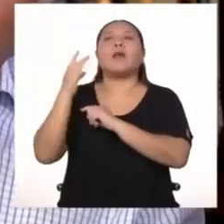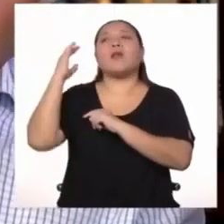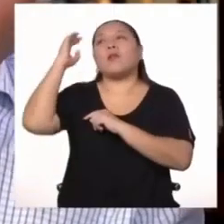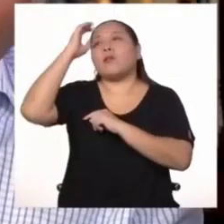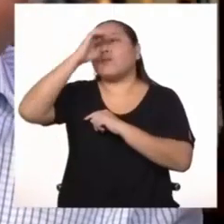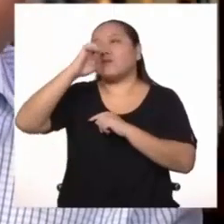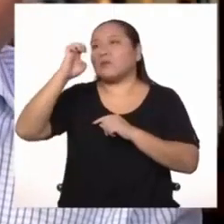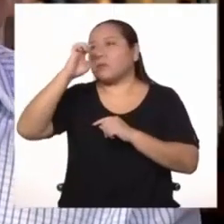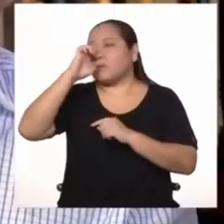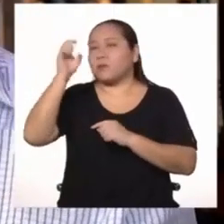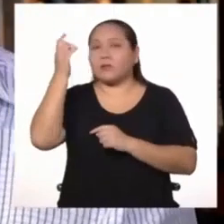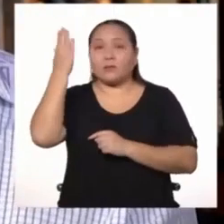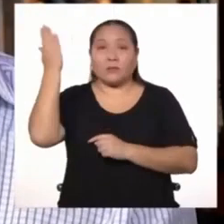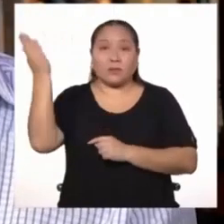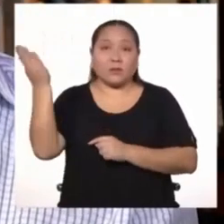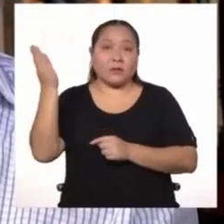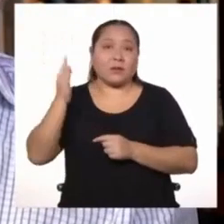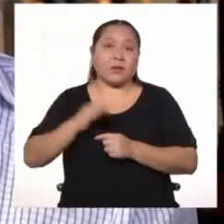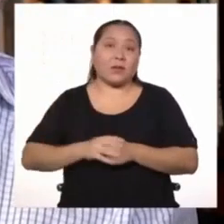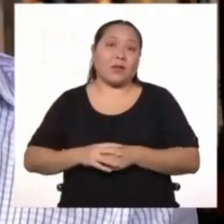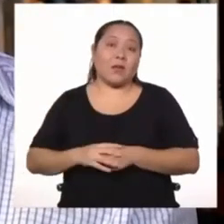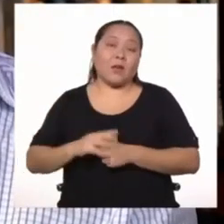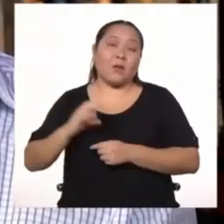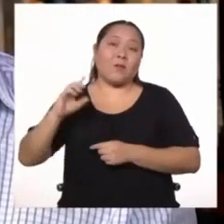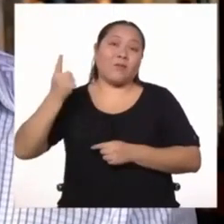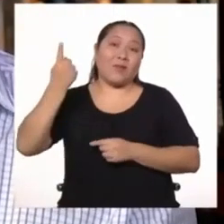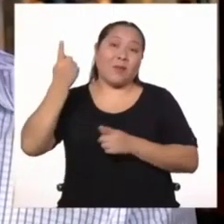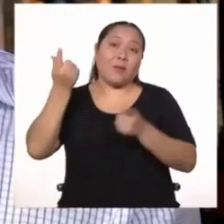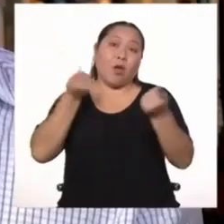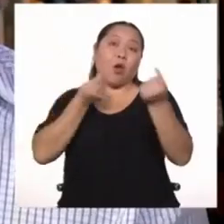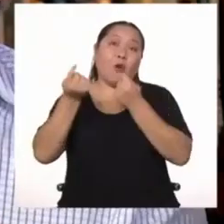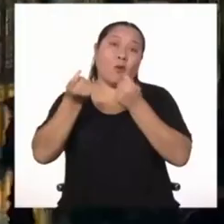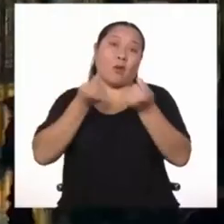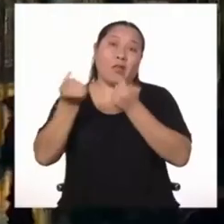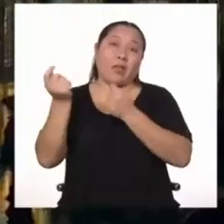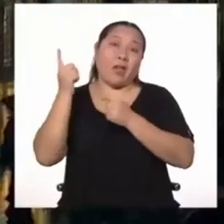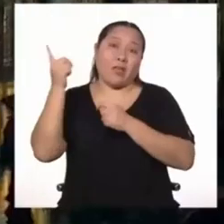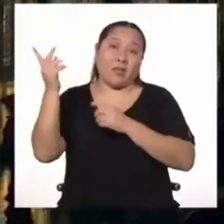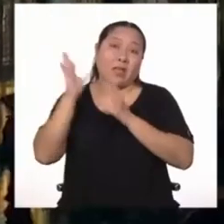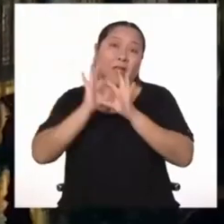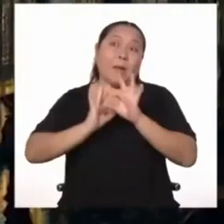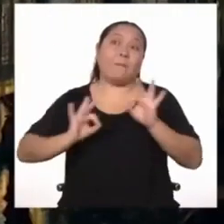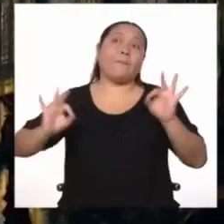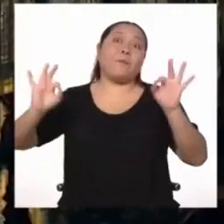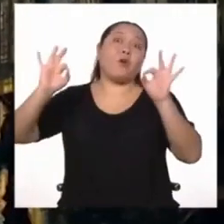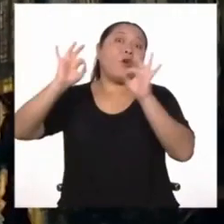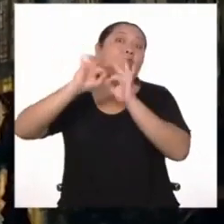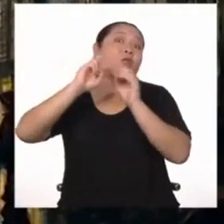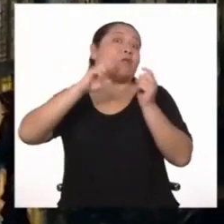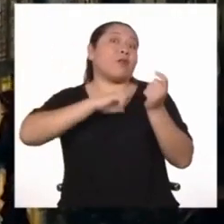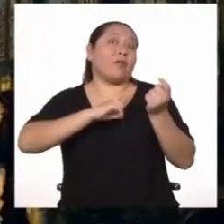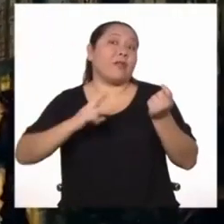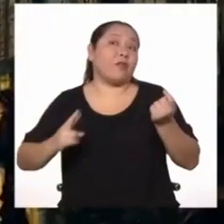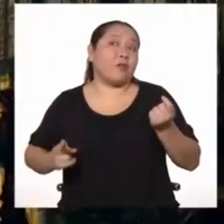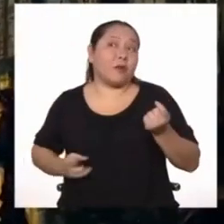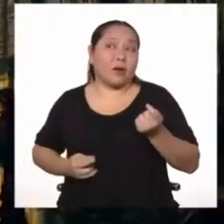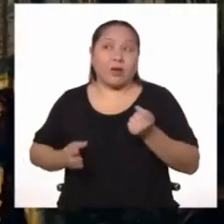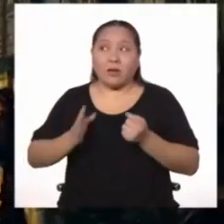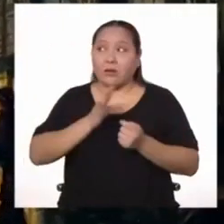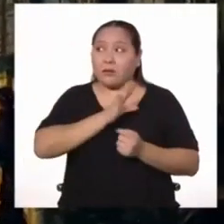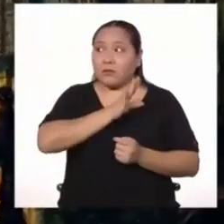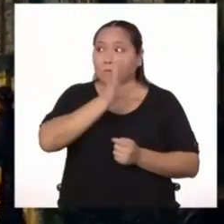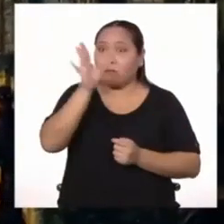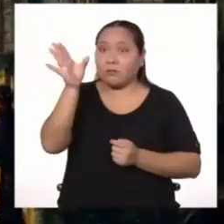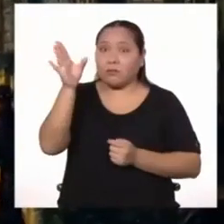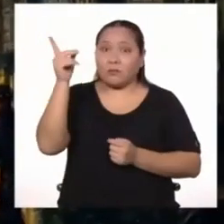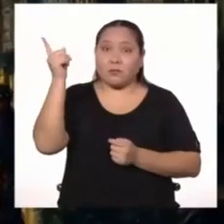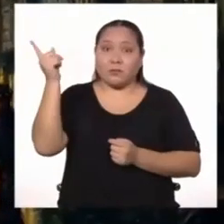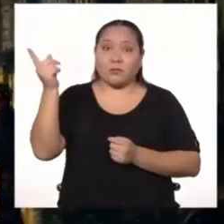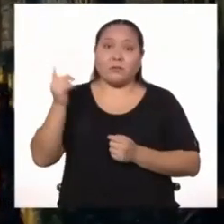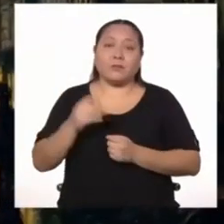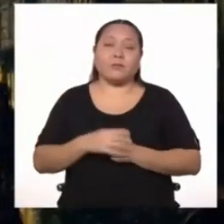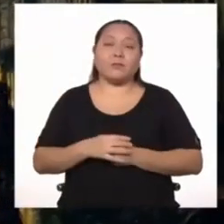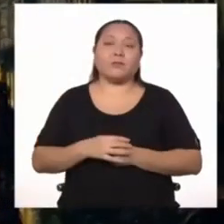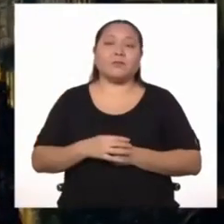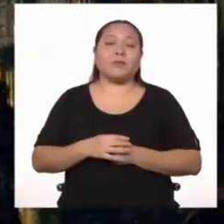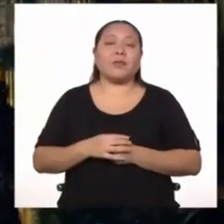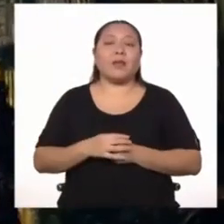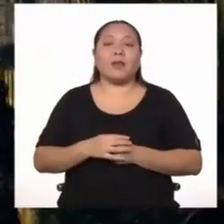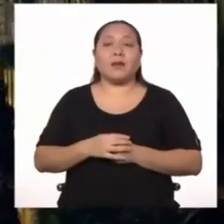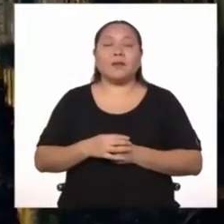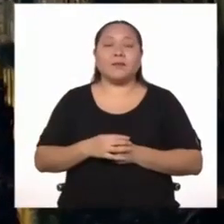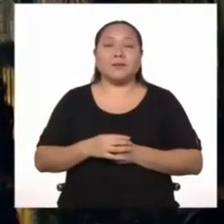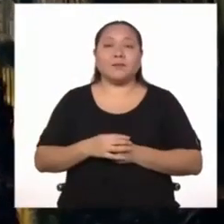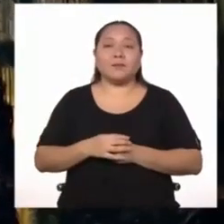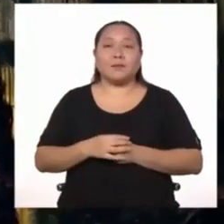la primera potencia en ese momento, un imperio, digamos, asociado desde muy temprano con distintos tipos